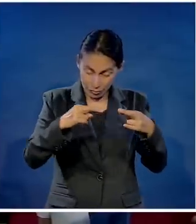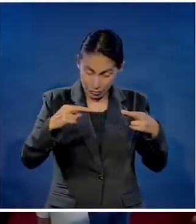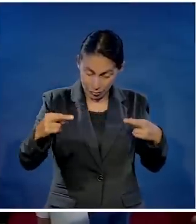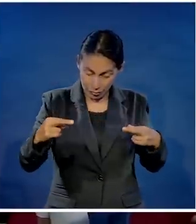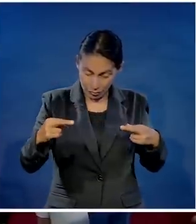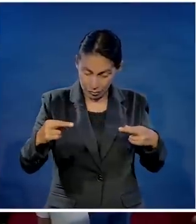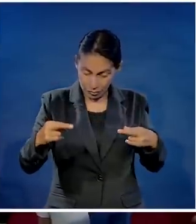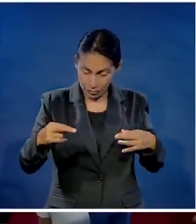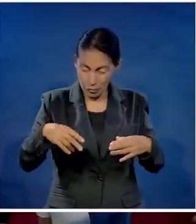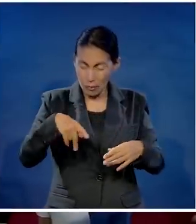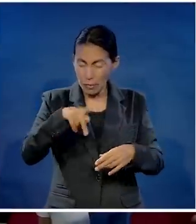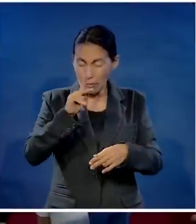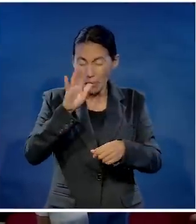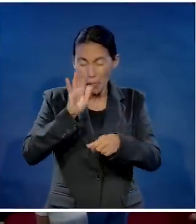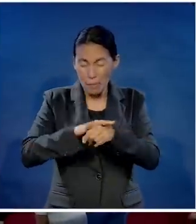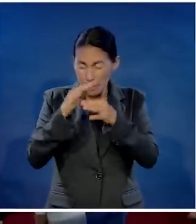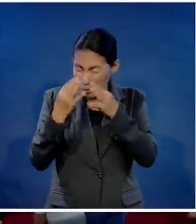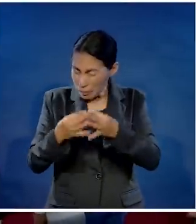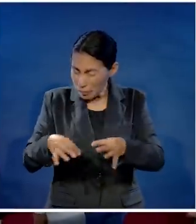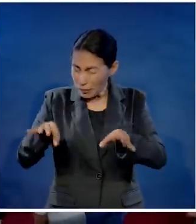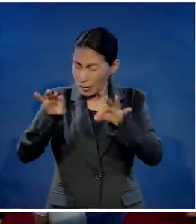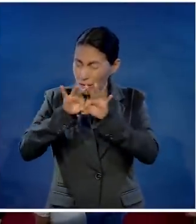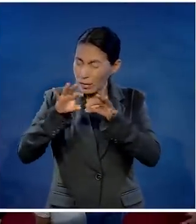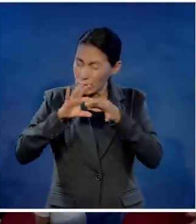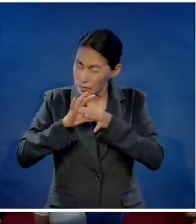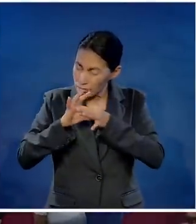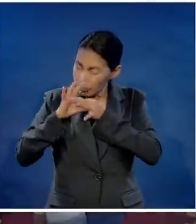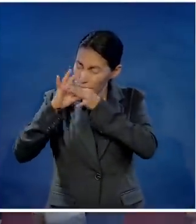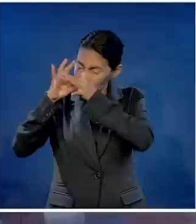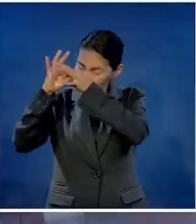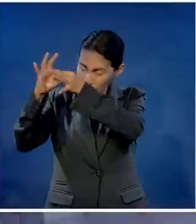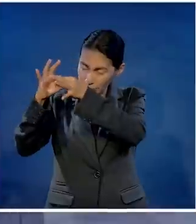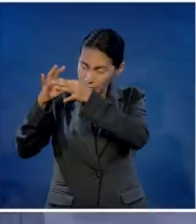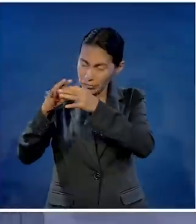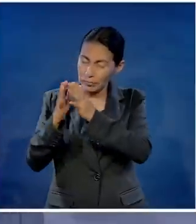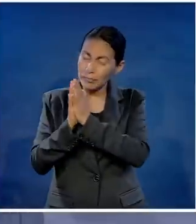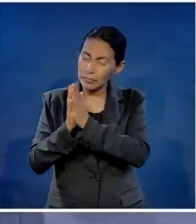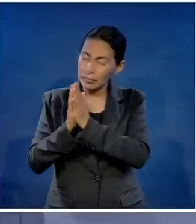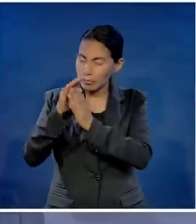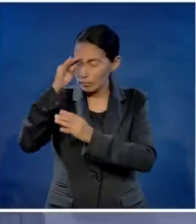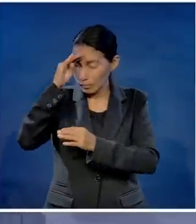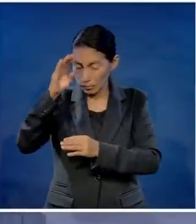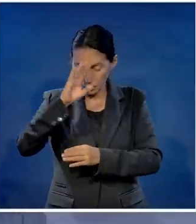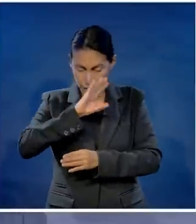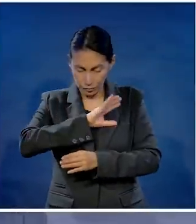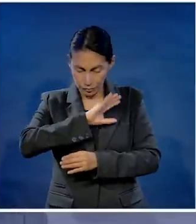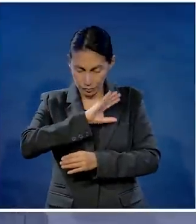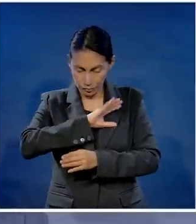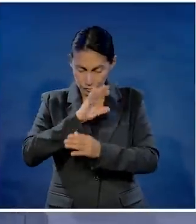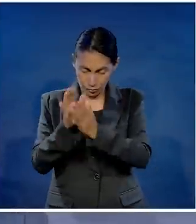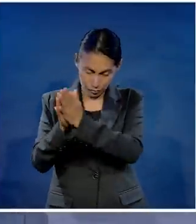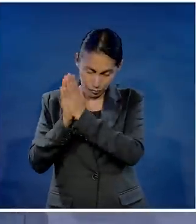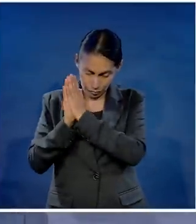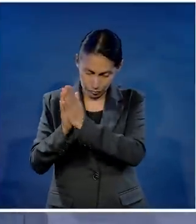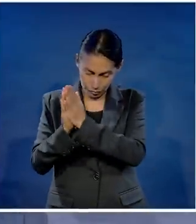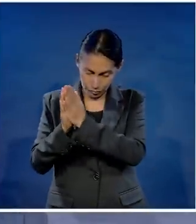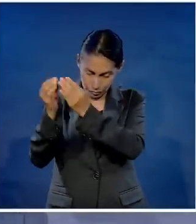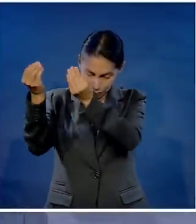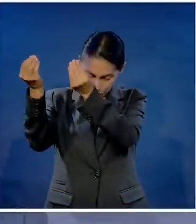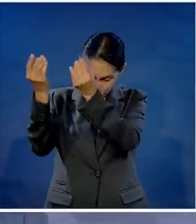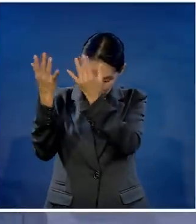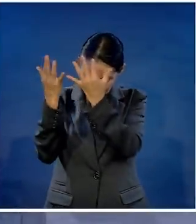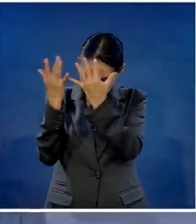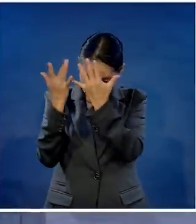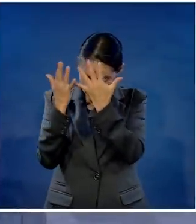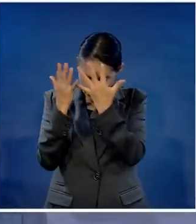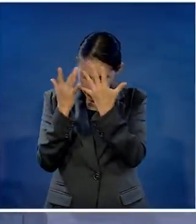nuestras relaciones pero sobre todo pero sobre todo nuestra relación contigo nuestra relación contigo querido Señor querido Señor por